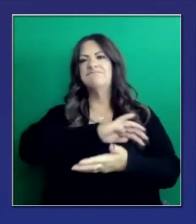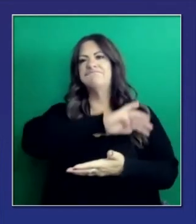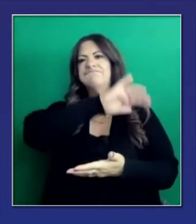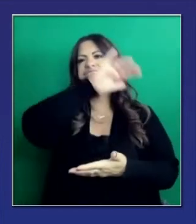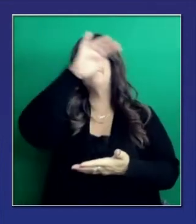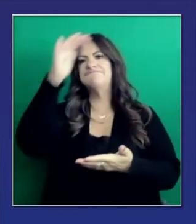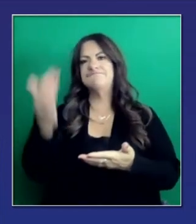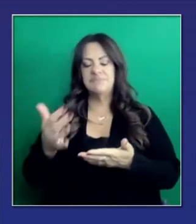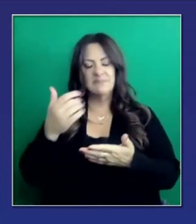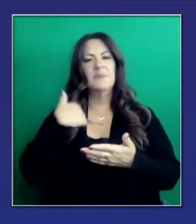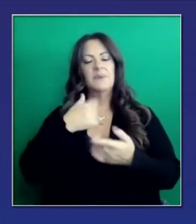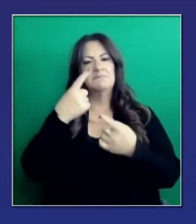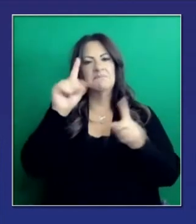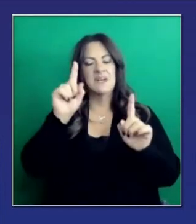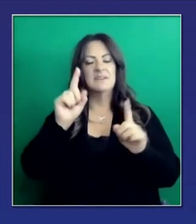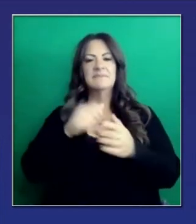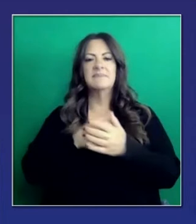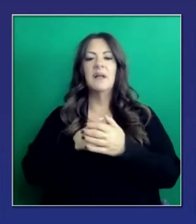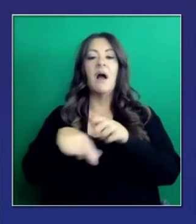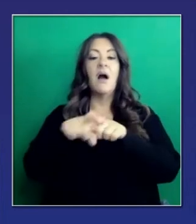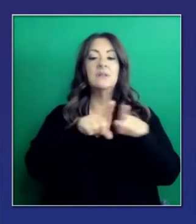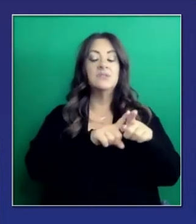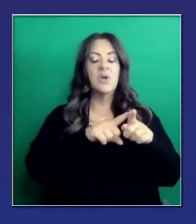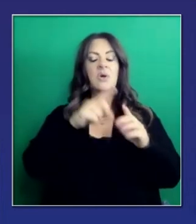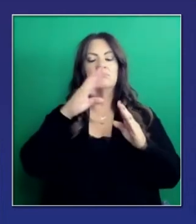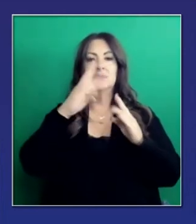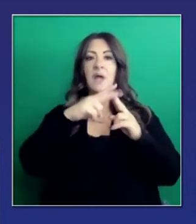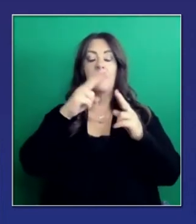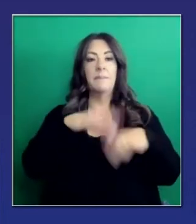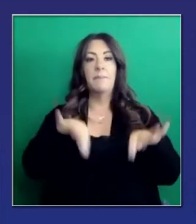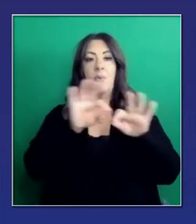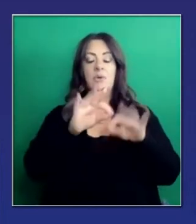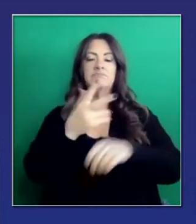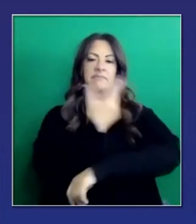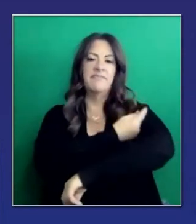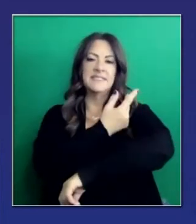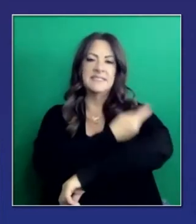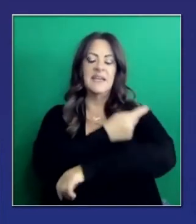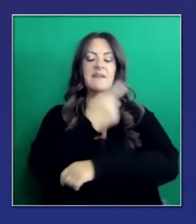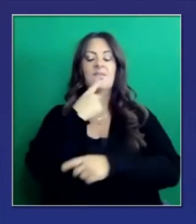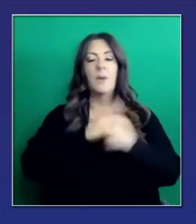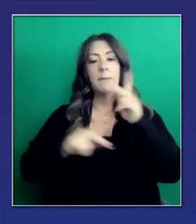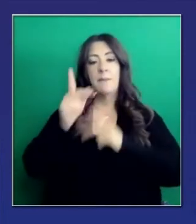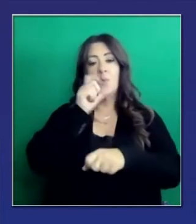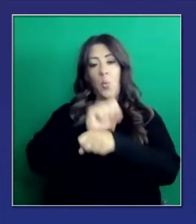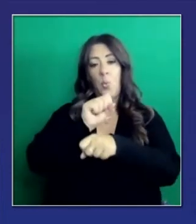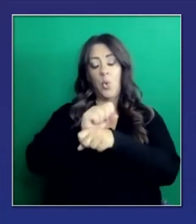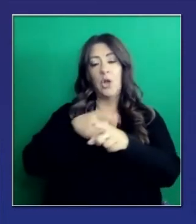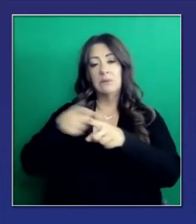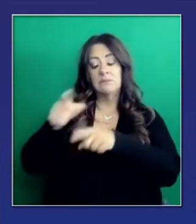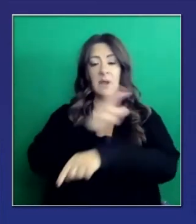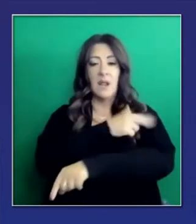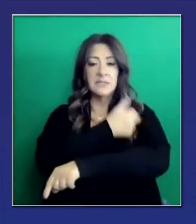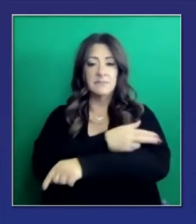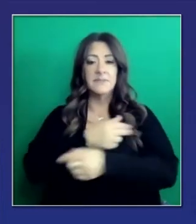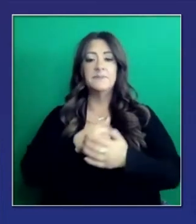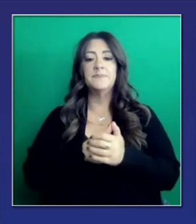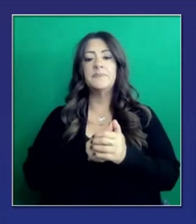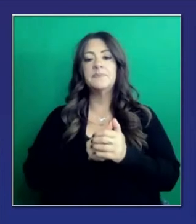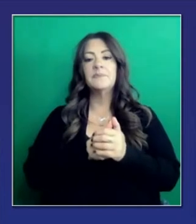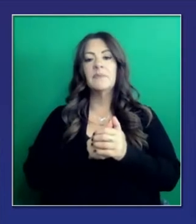protección personal. Y hemos ayudado a los trabajadores de salud con las vacunas, etcétera. Esto ha sido significativo todavía. Este es un